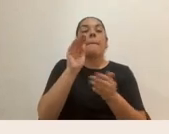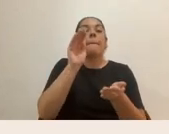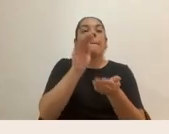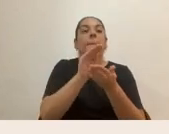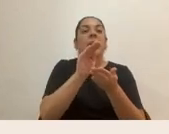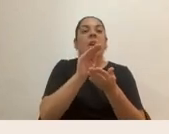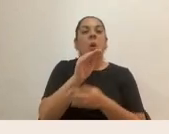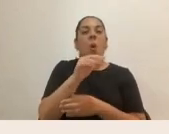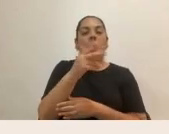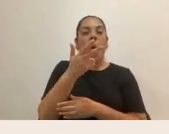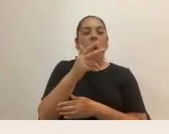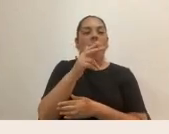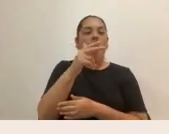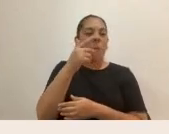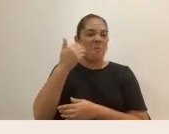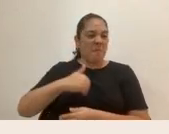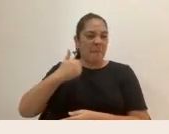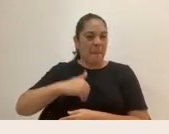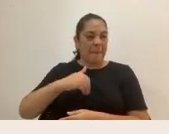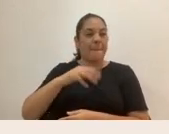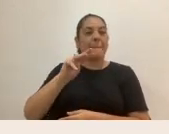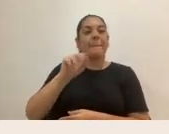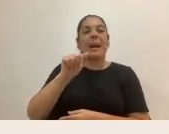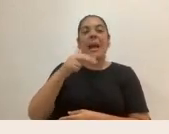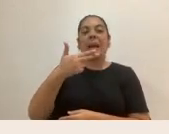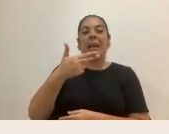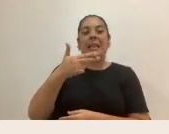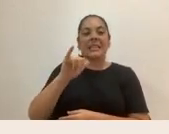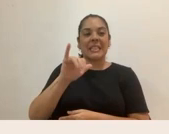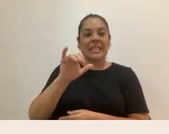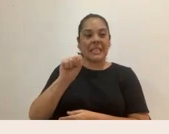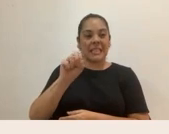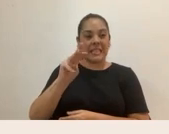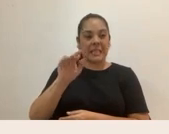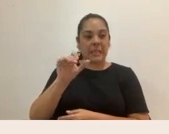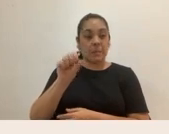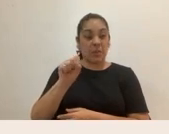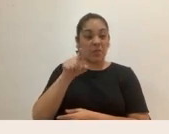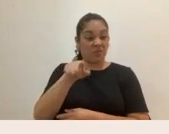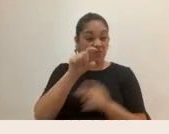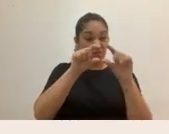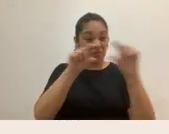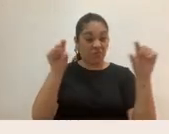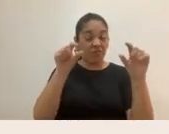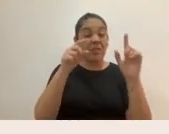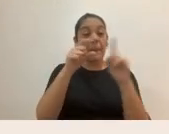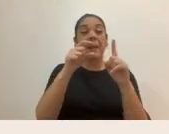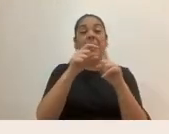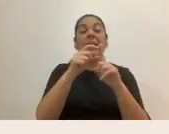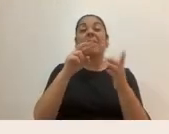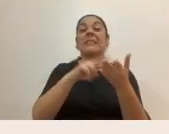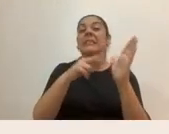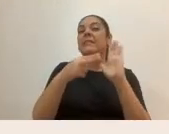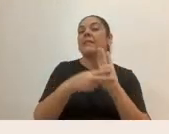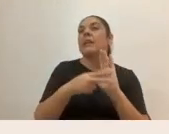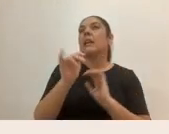No sé si habrán escuchado esta palabra en algún momento. Los micromachismos refieren a pequeños gestos sexistas